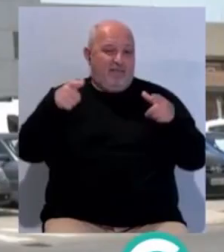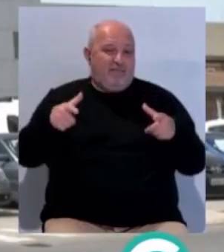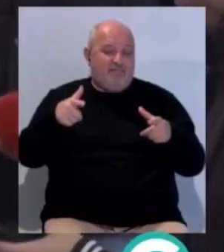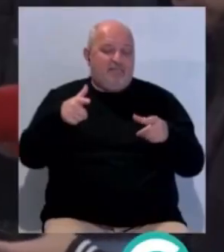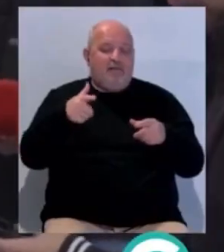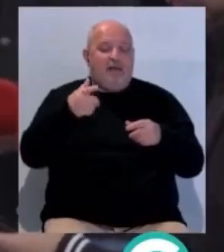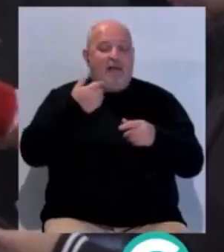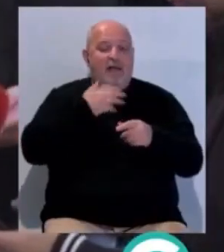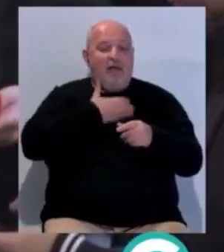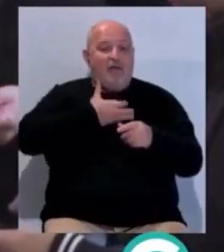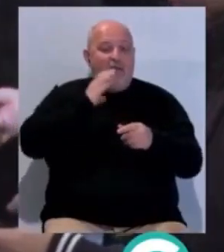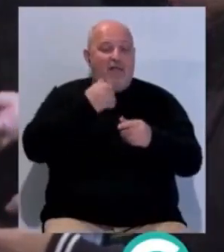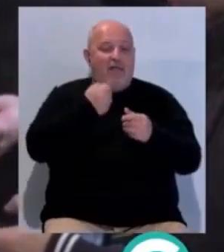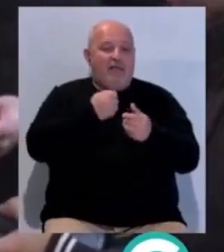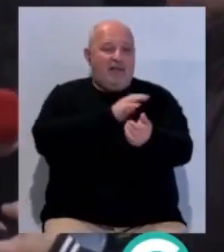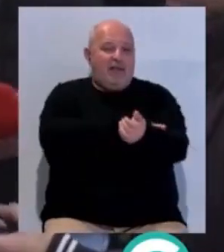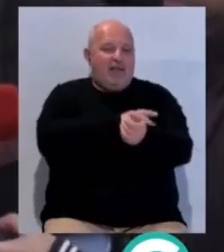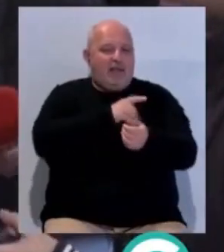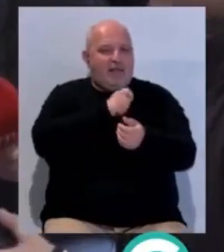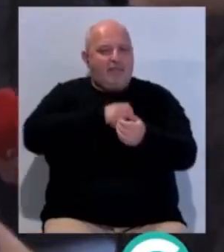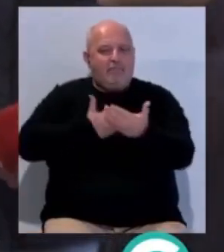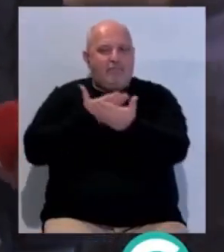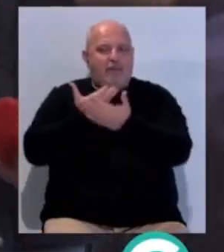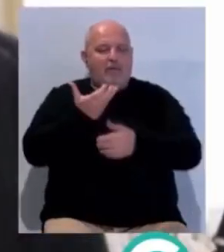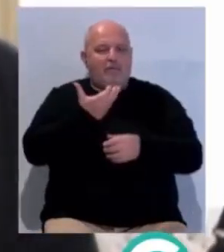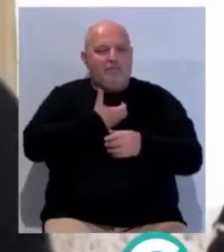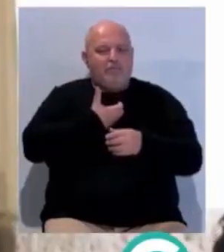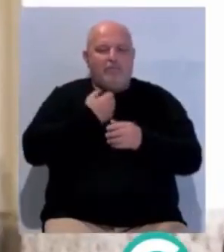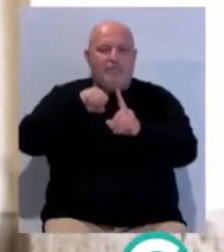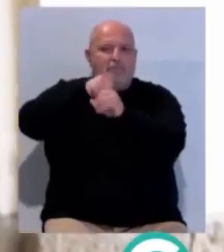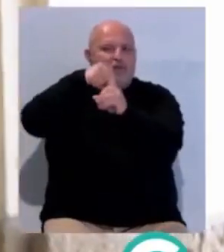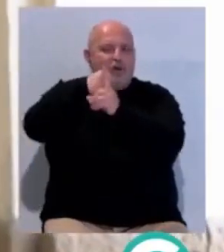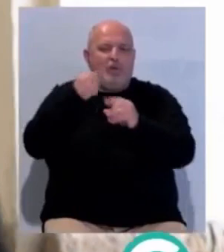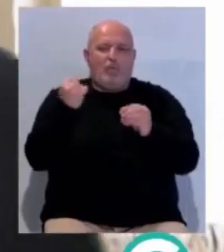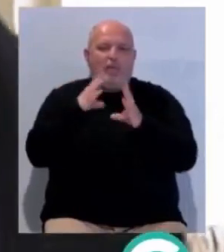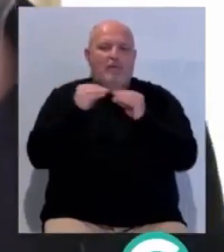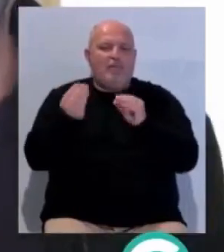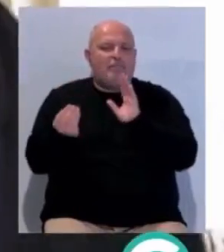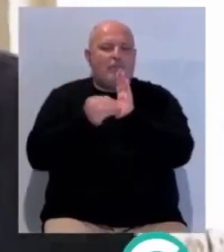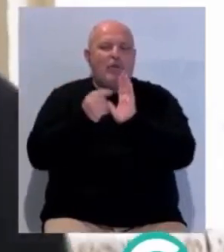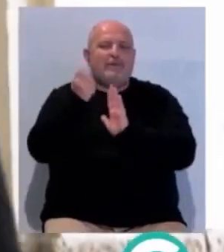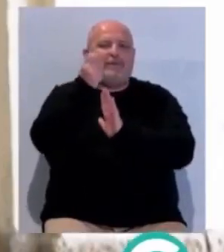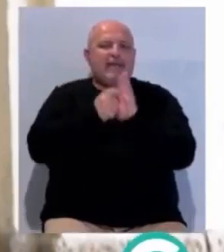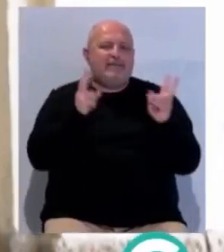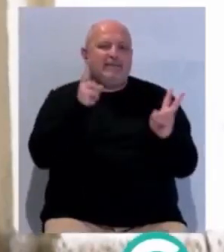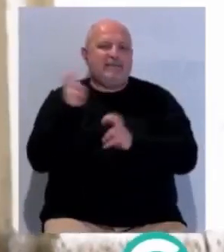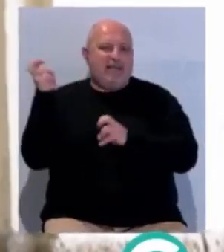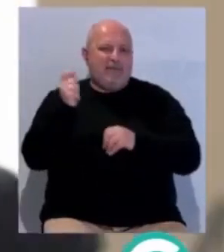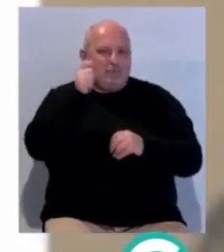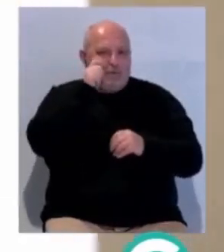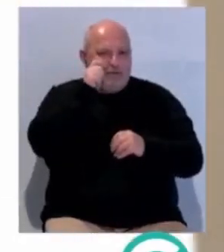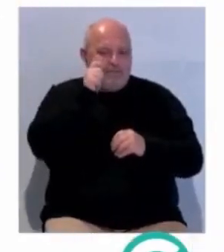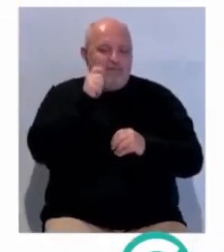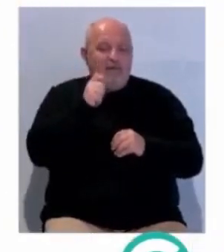concejales de Adelante Izquierda Gaditana han vuelto a exigir al Gobierno Municipal que presione a la Junta para establecer la tasa turística.